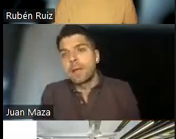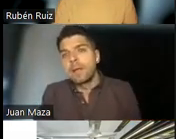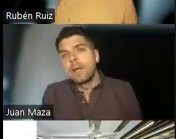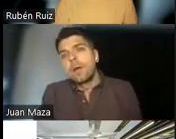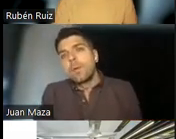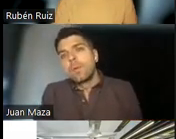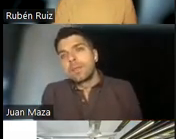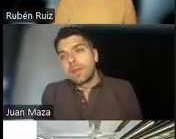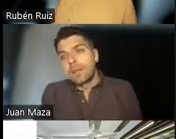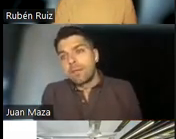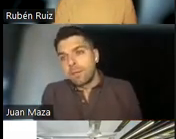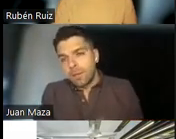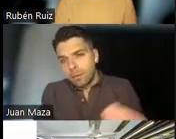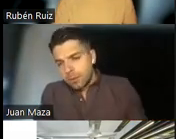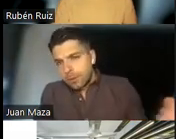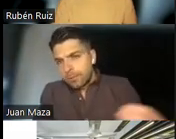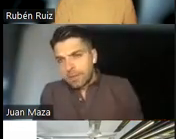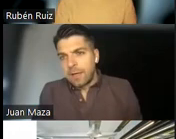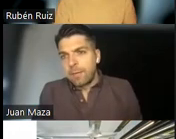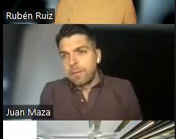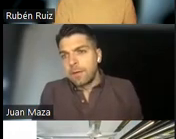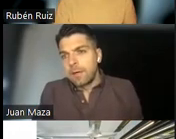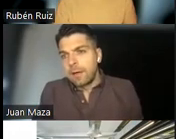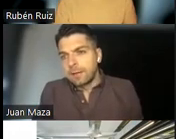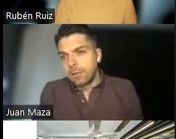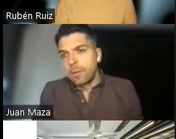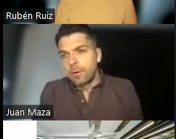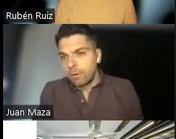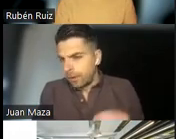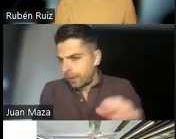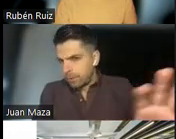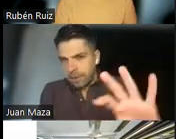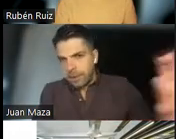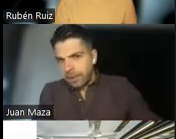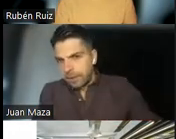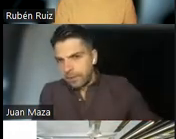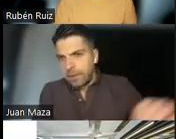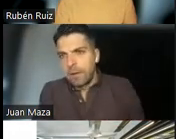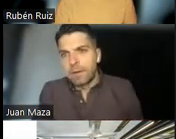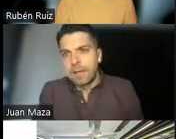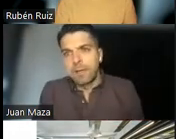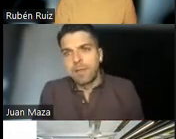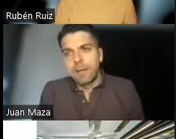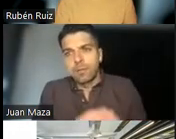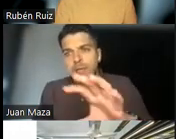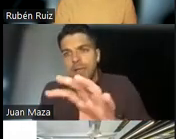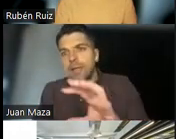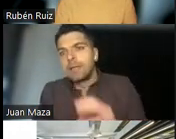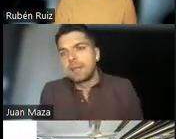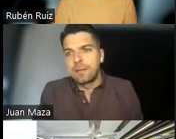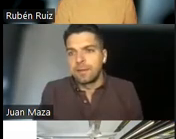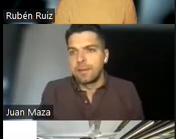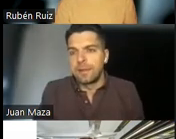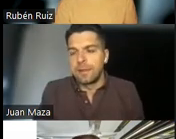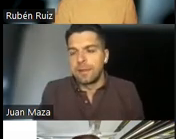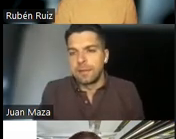prescribirle una serie de fármacos que se llaman anticuerpos monoclonales. Ahora daré una pequeña pincelada por si alguien en